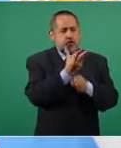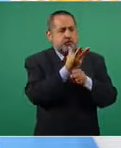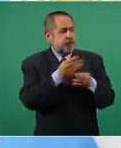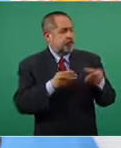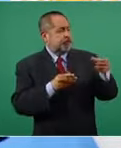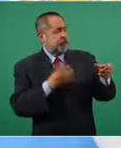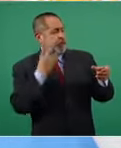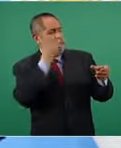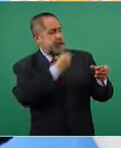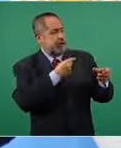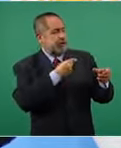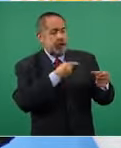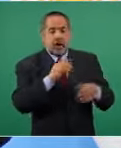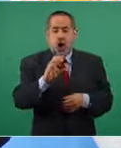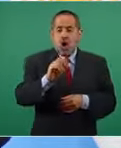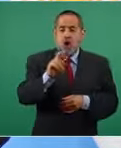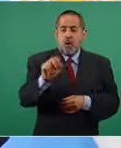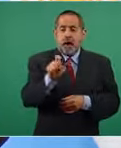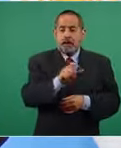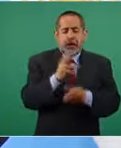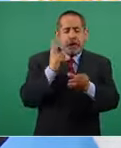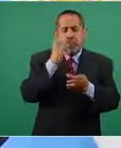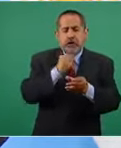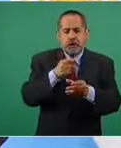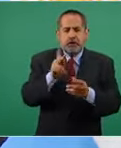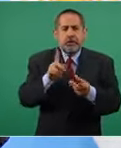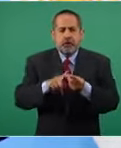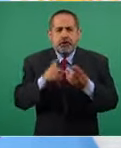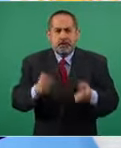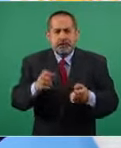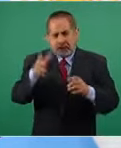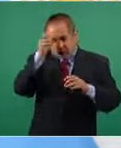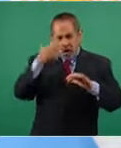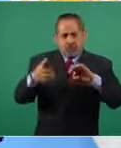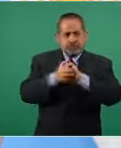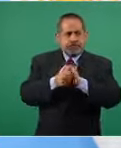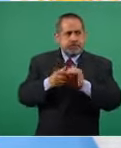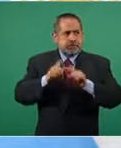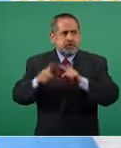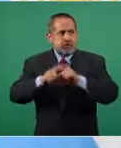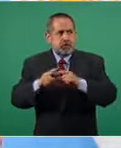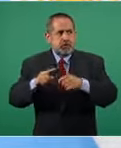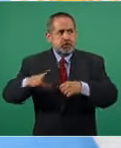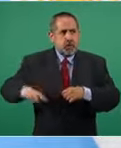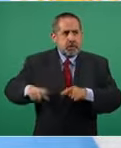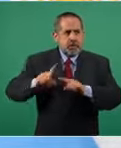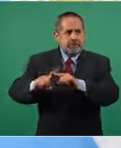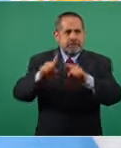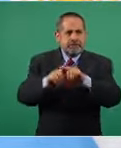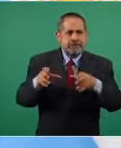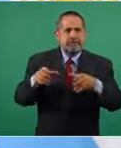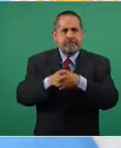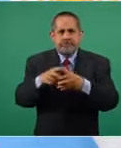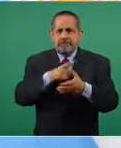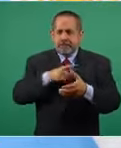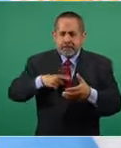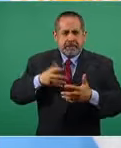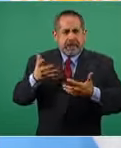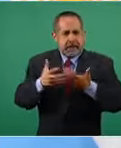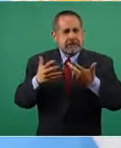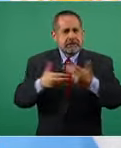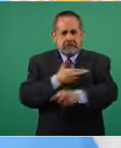es un acuerdo de todos los gobiernos que se tiene que hacer valer